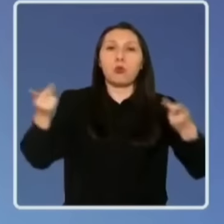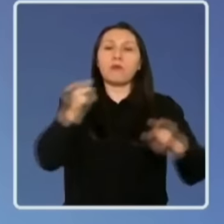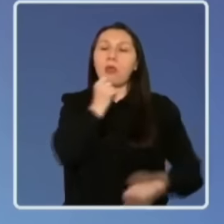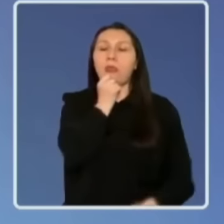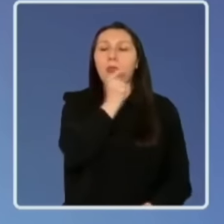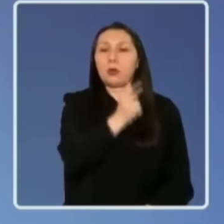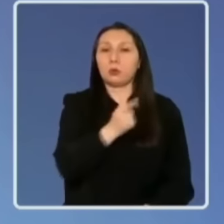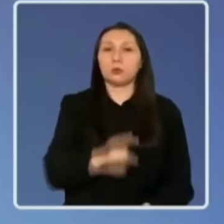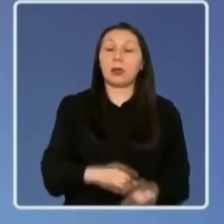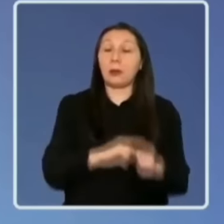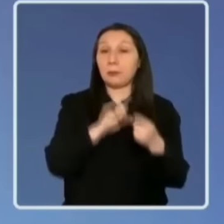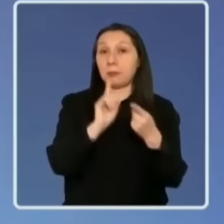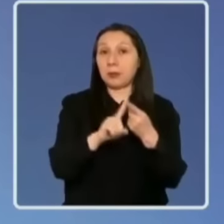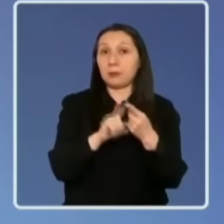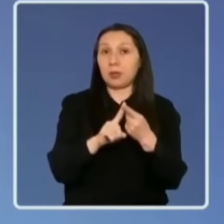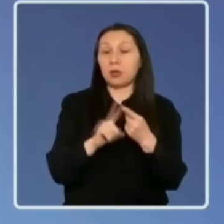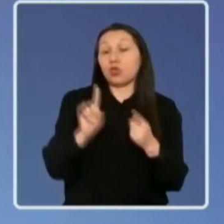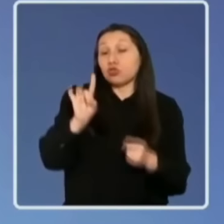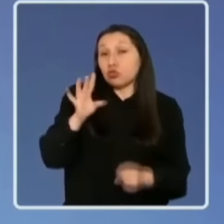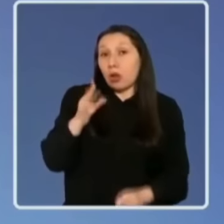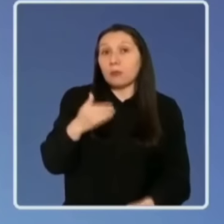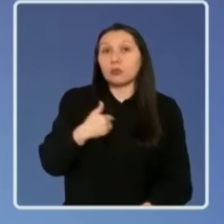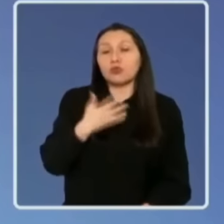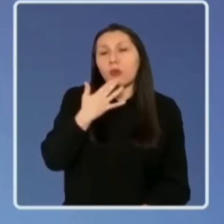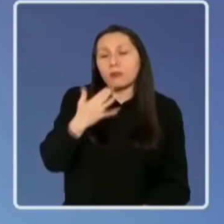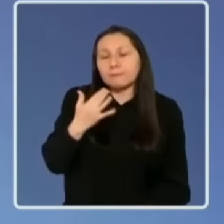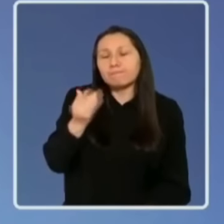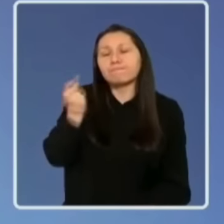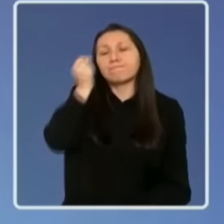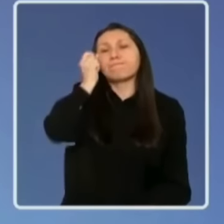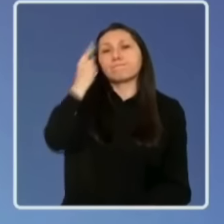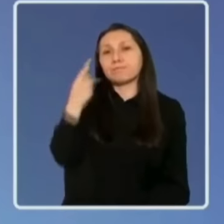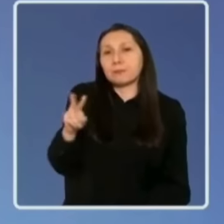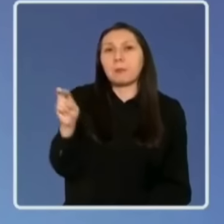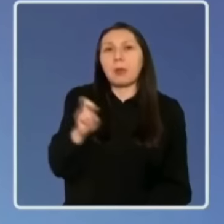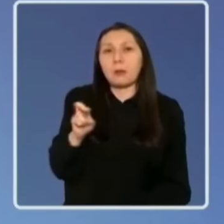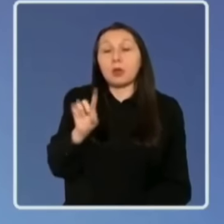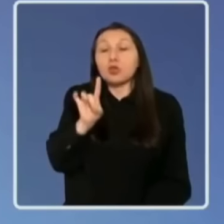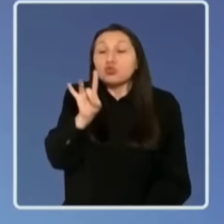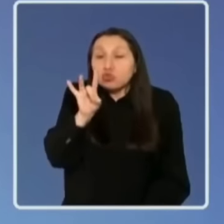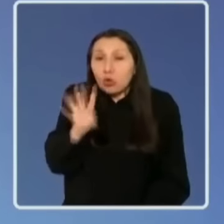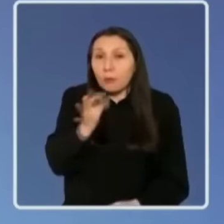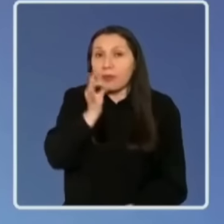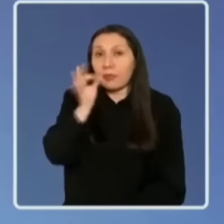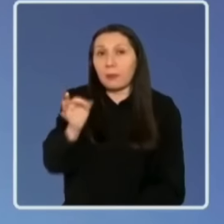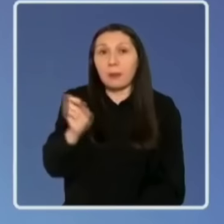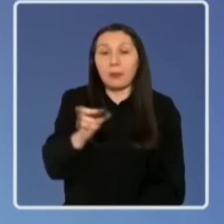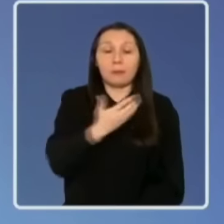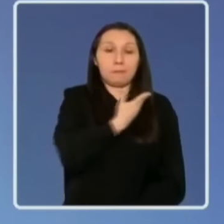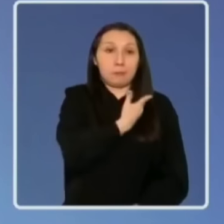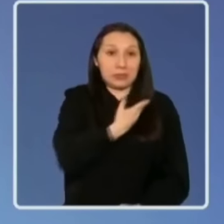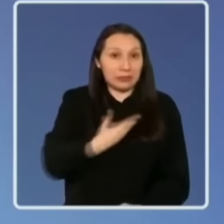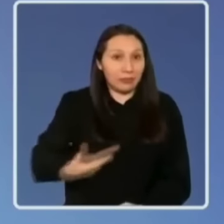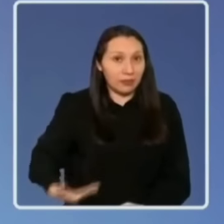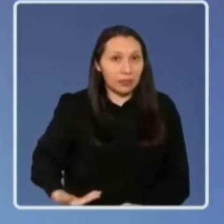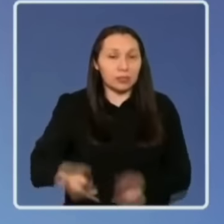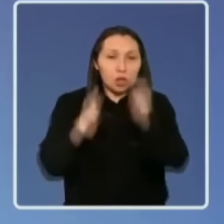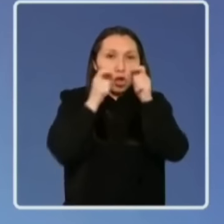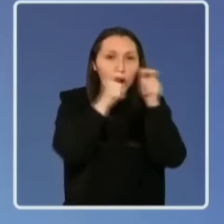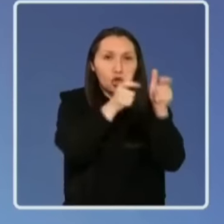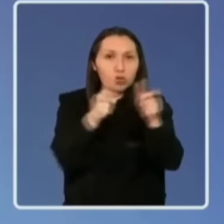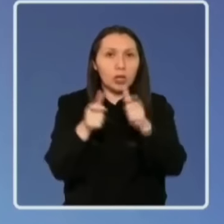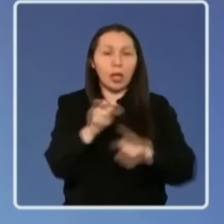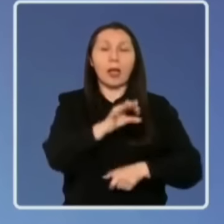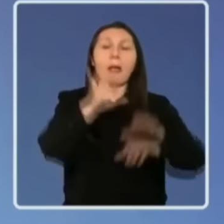Sobre lo primero, yo solo tengo palabras de comprensión para el padre y solo le puedo decir que tanto el Ejecutivo, la Contraloría, el